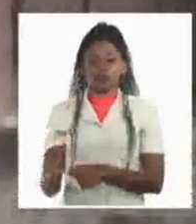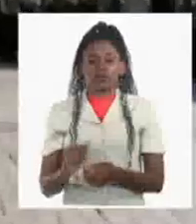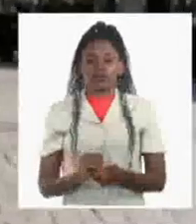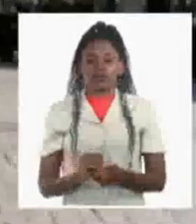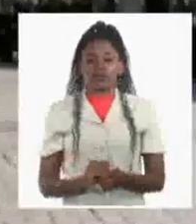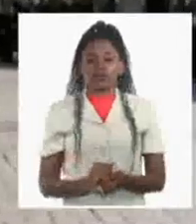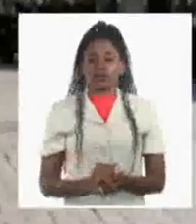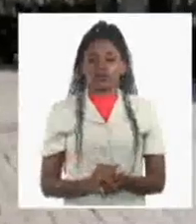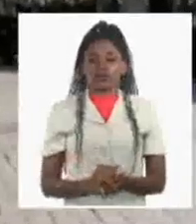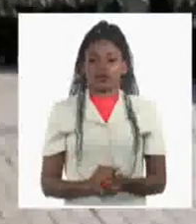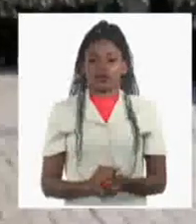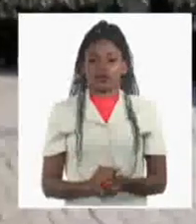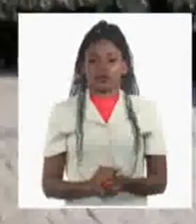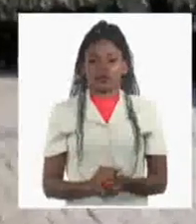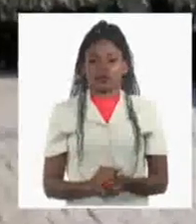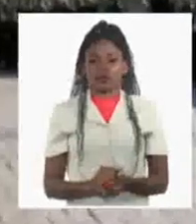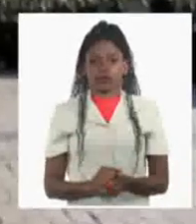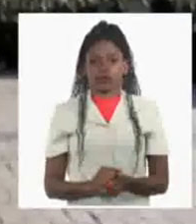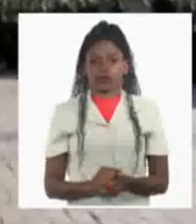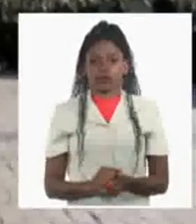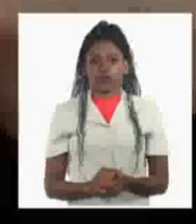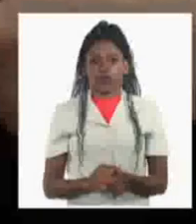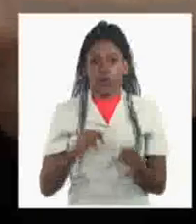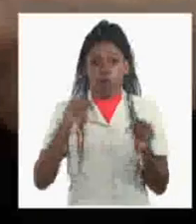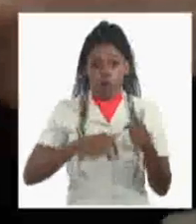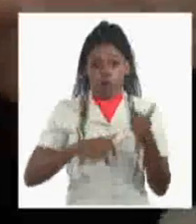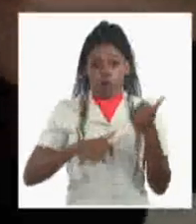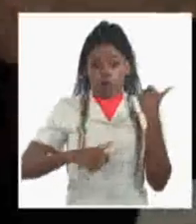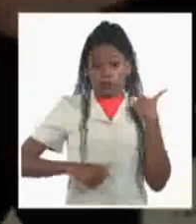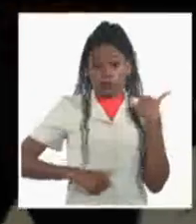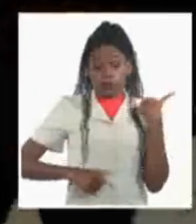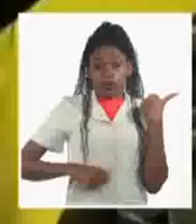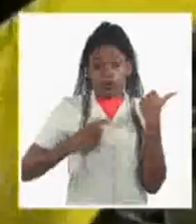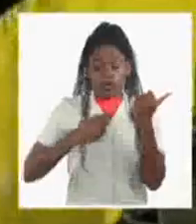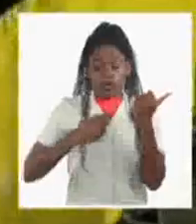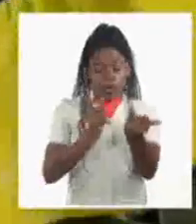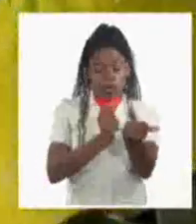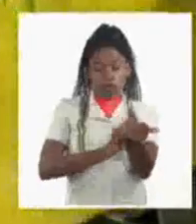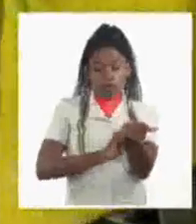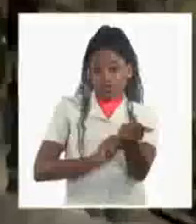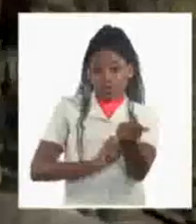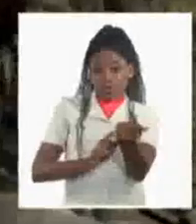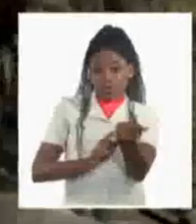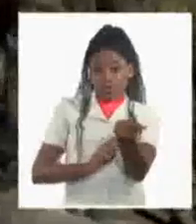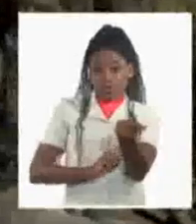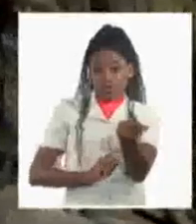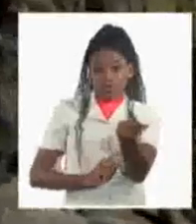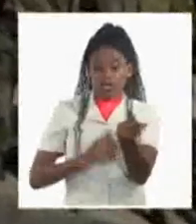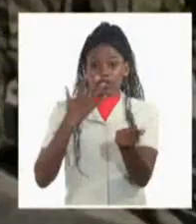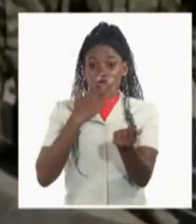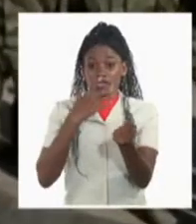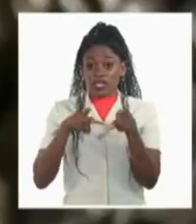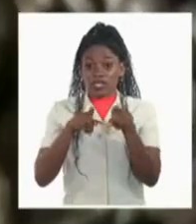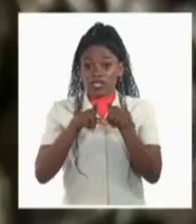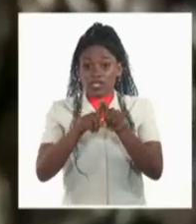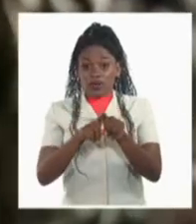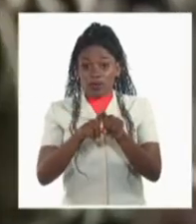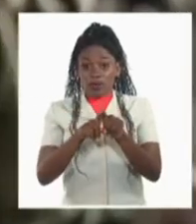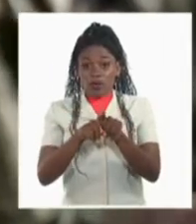Los que hoy llevan en sus estandartes y en su piel los símbolos de los seguidores de Hitler